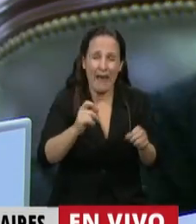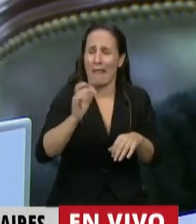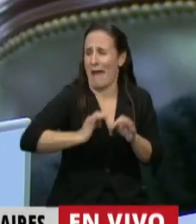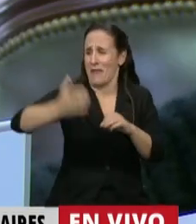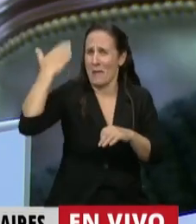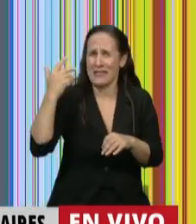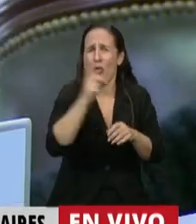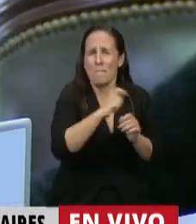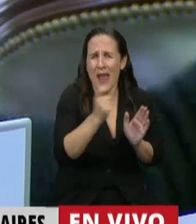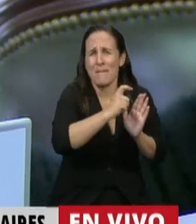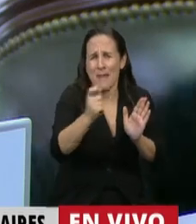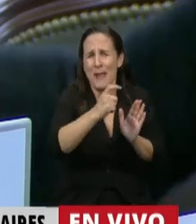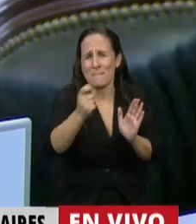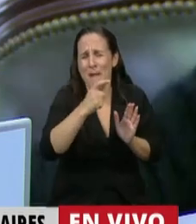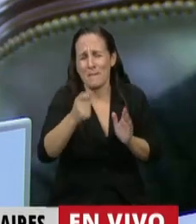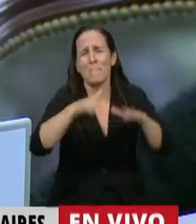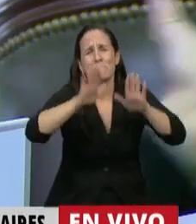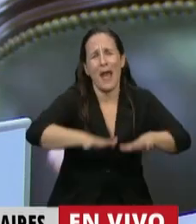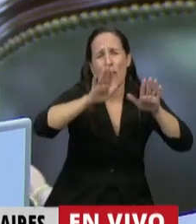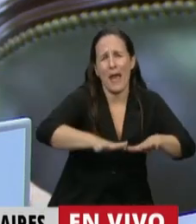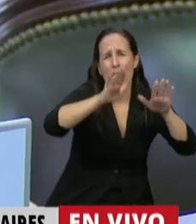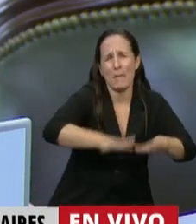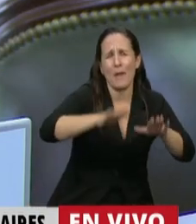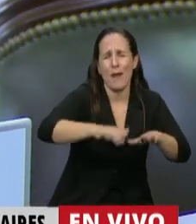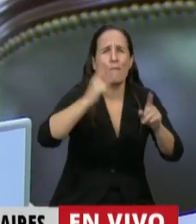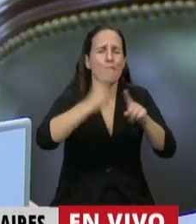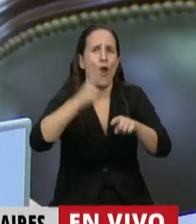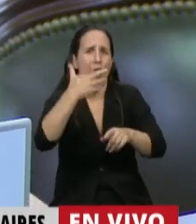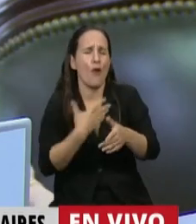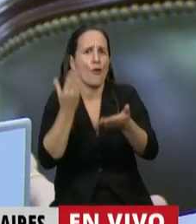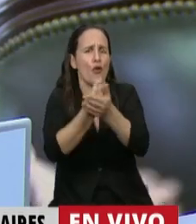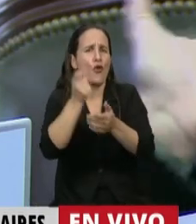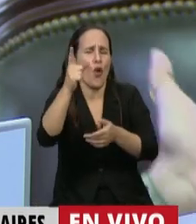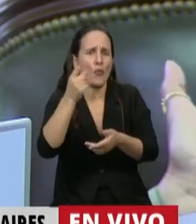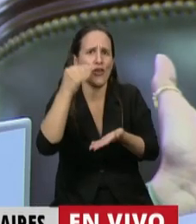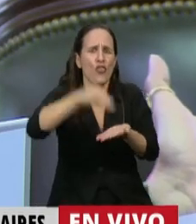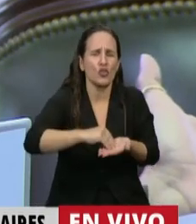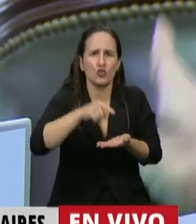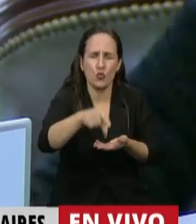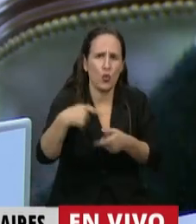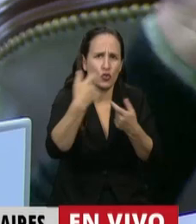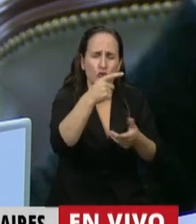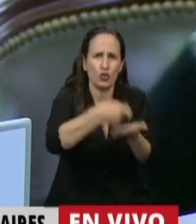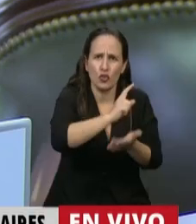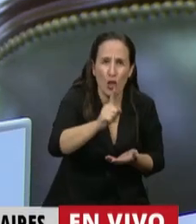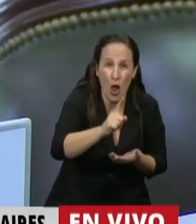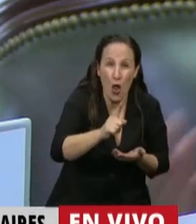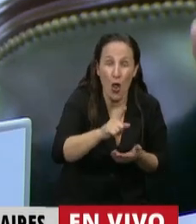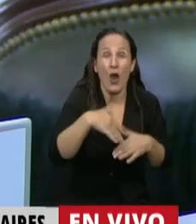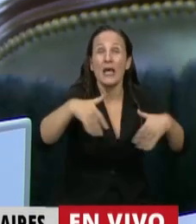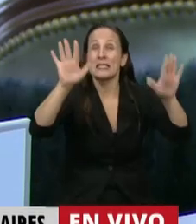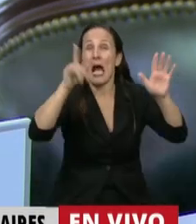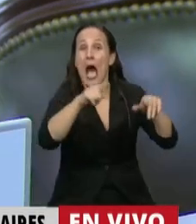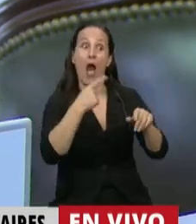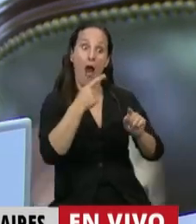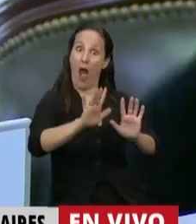meses de medidas de fuerza obligadas por esta política del gobierno de Chubut. ¡Ah! No va a faltar el que